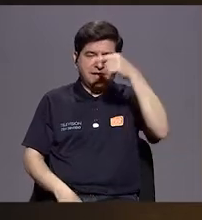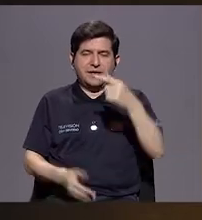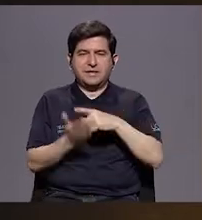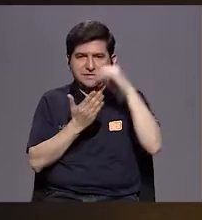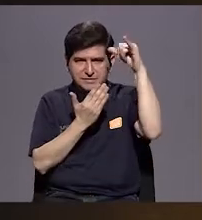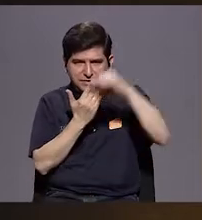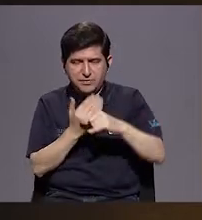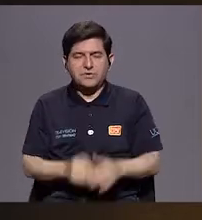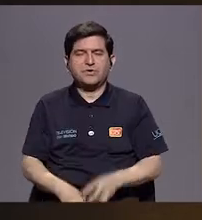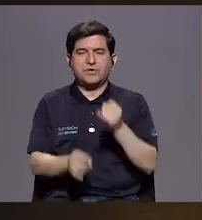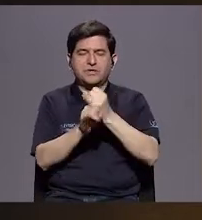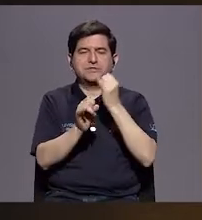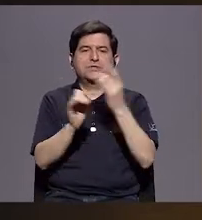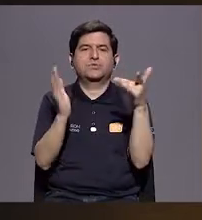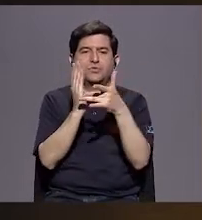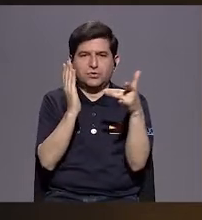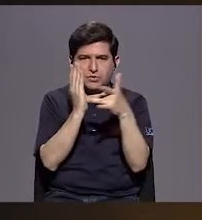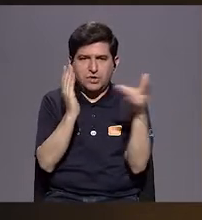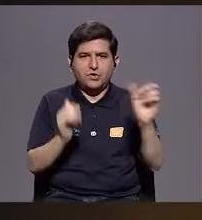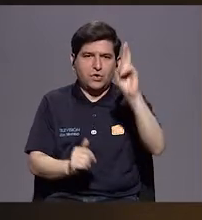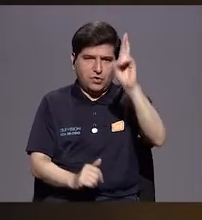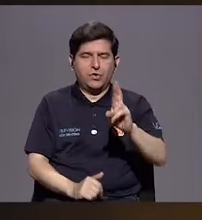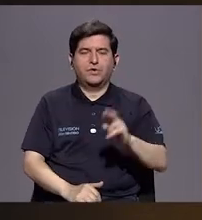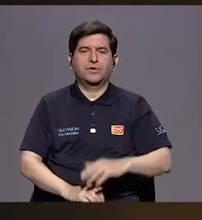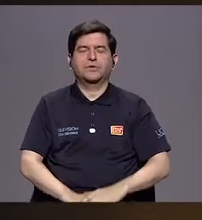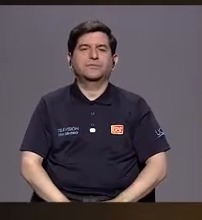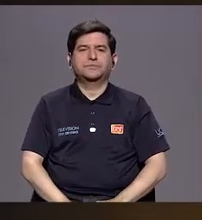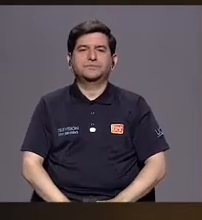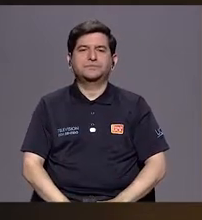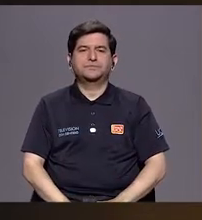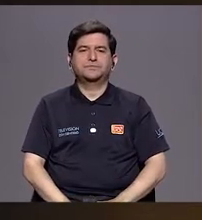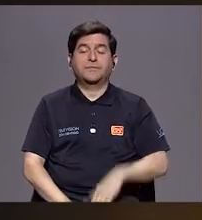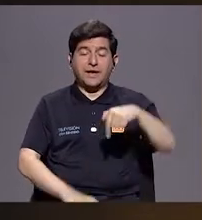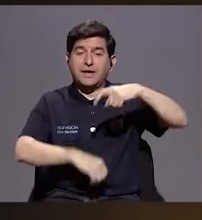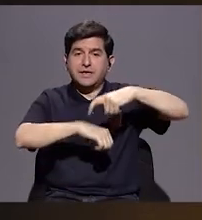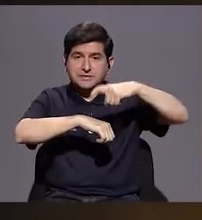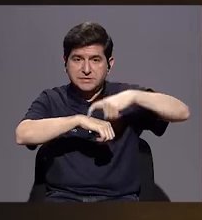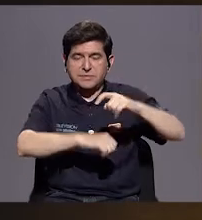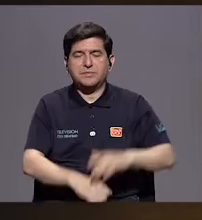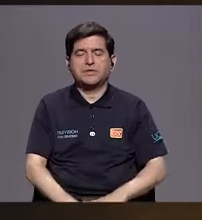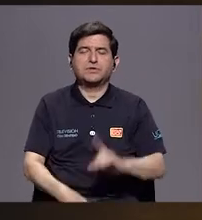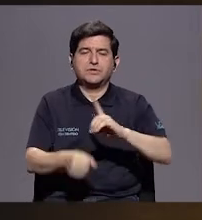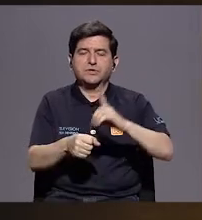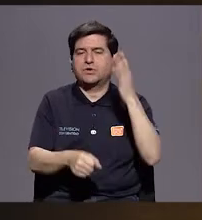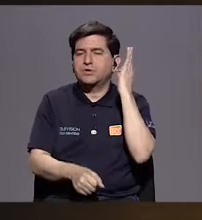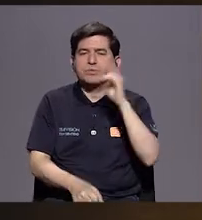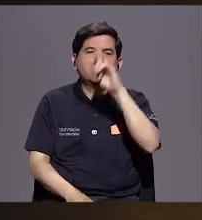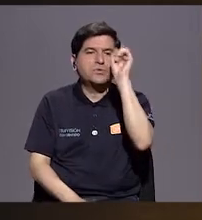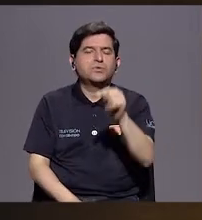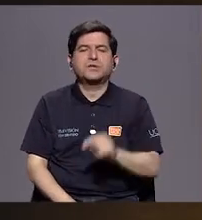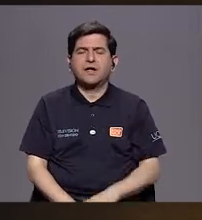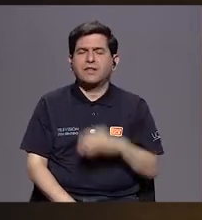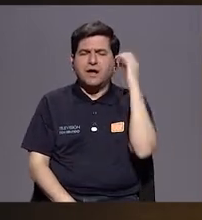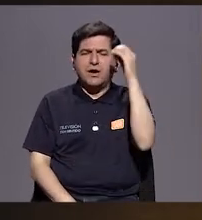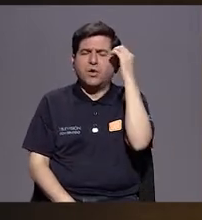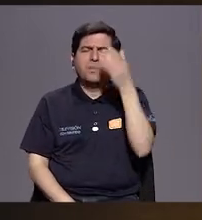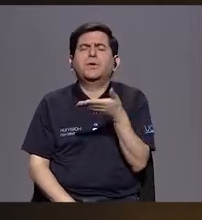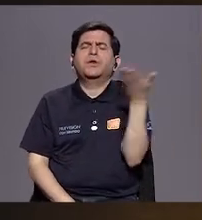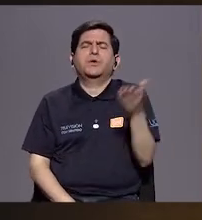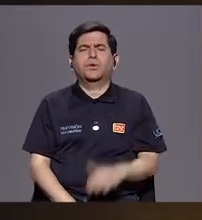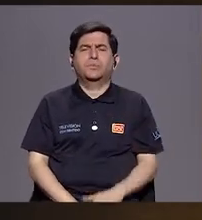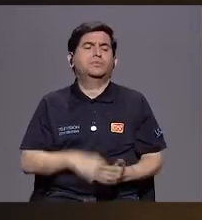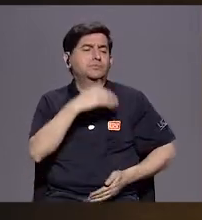proyectos del Instituto Tecnológico de Costa Rica. En este momento, señora diputada, quisiéramos preguntarle qué opina usted